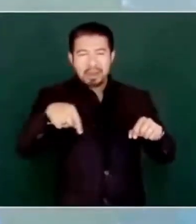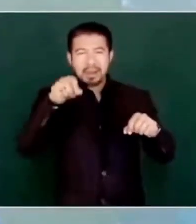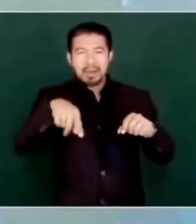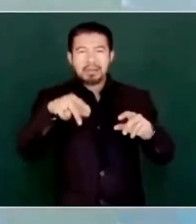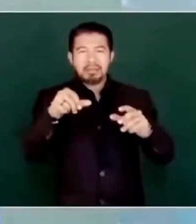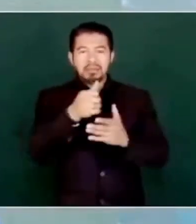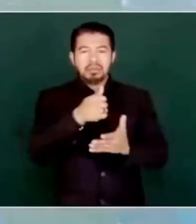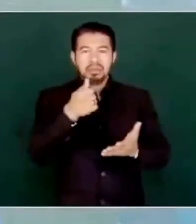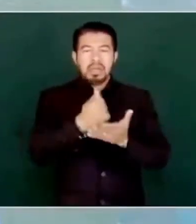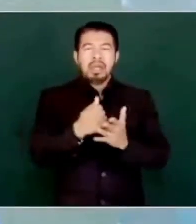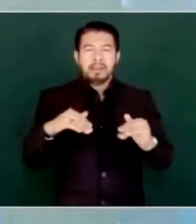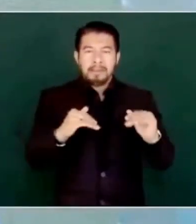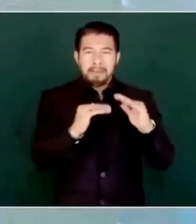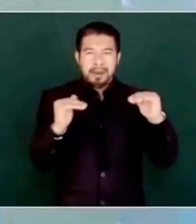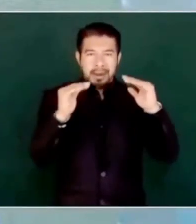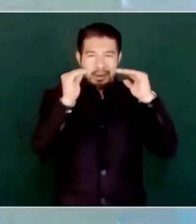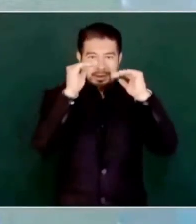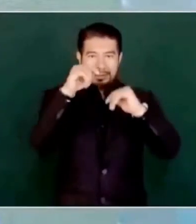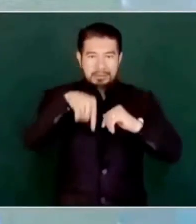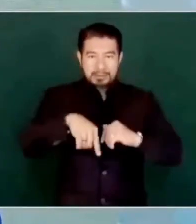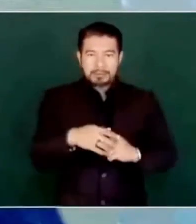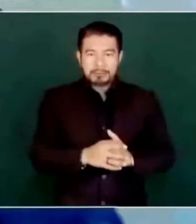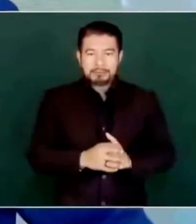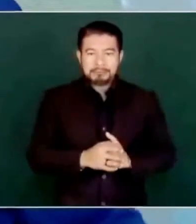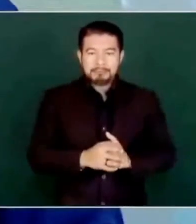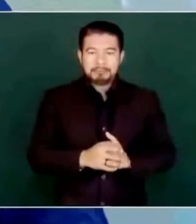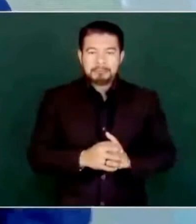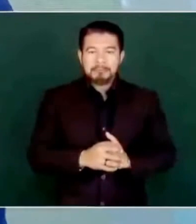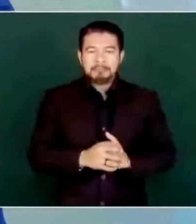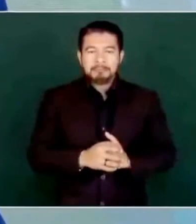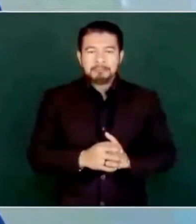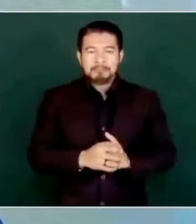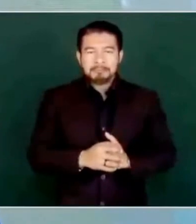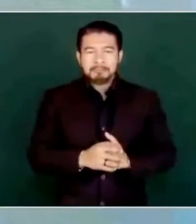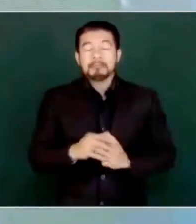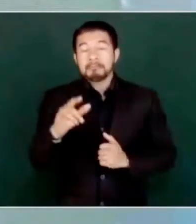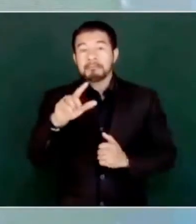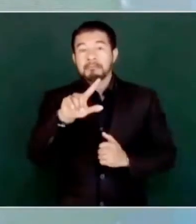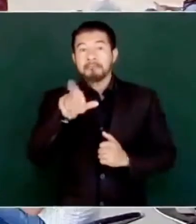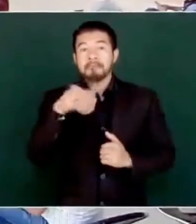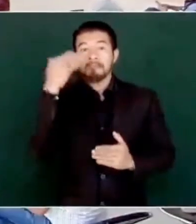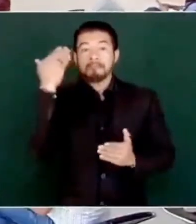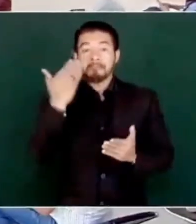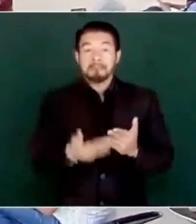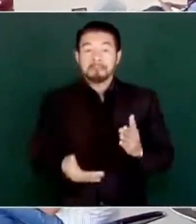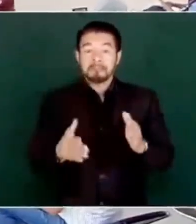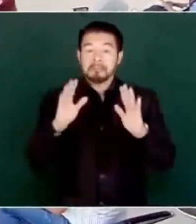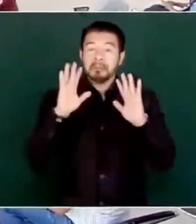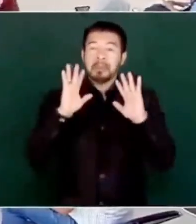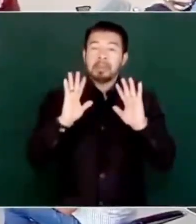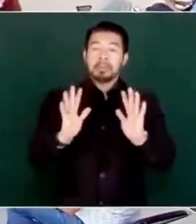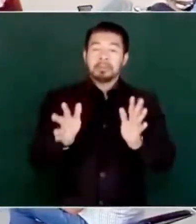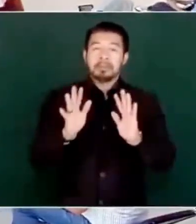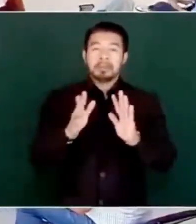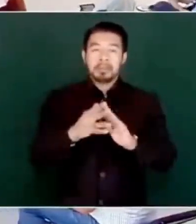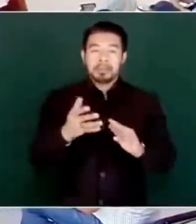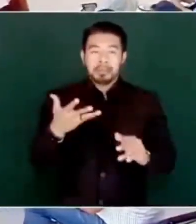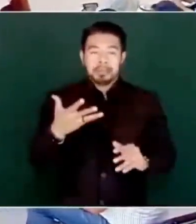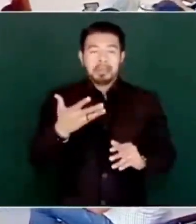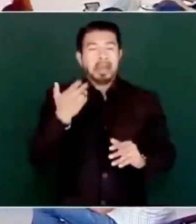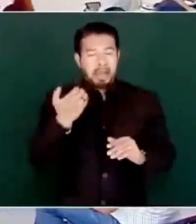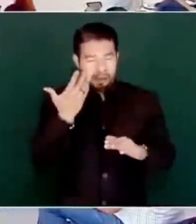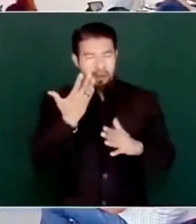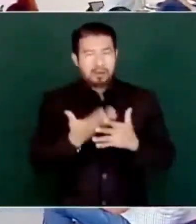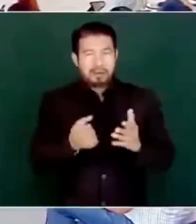y ahora ya es el Tren Maya,